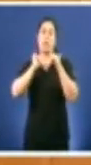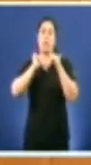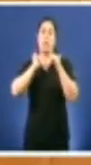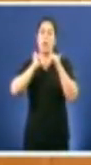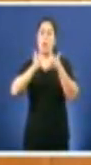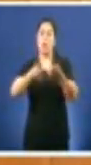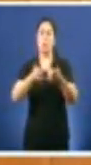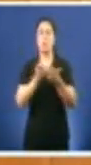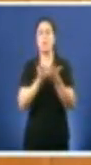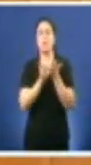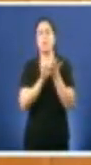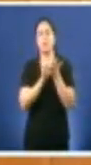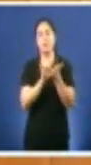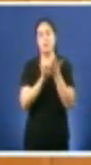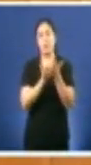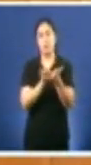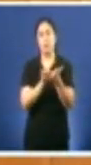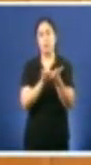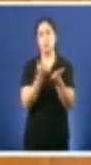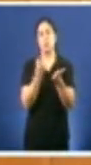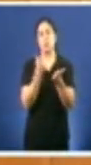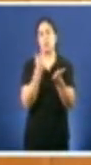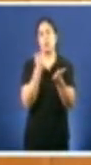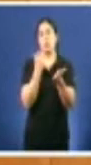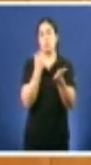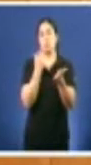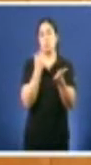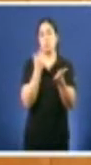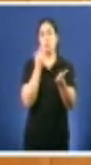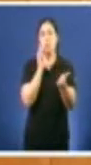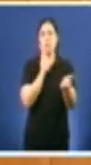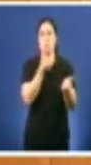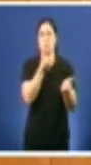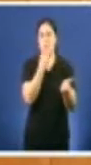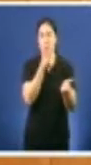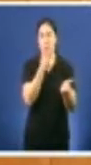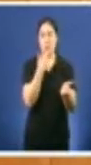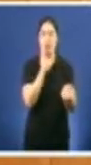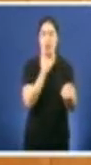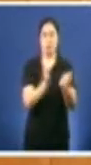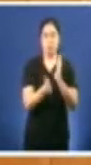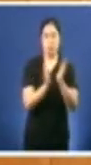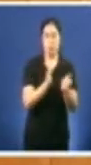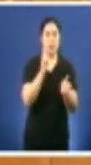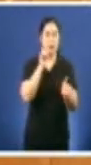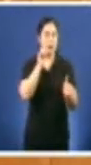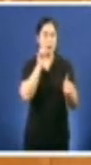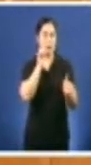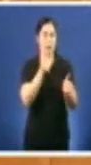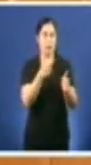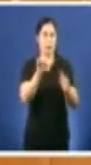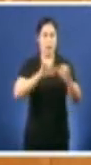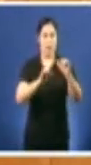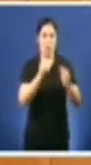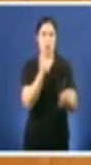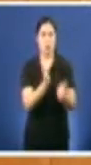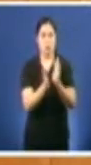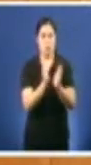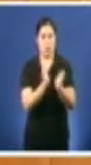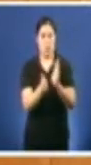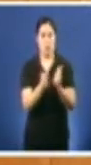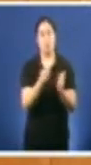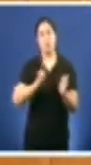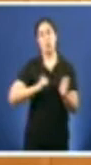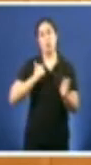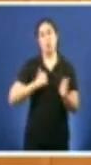24 horas, radioterapia e medicina nuclear no hospital universitario Lucus Augusti Ula